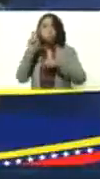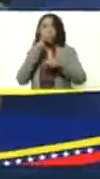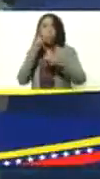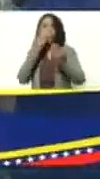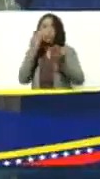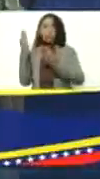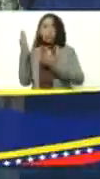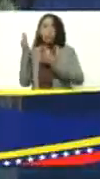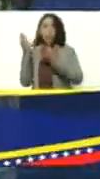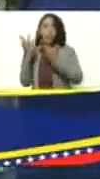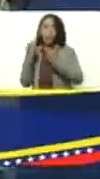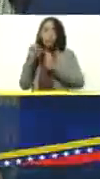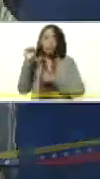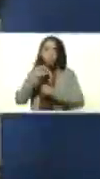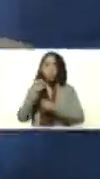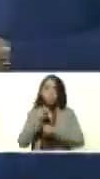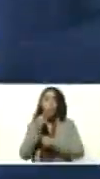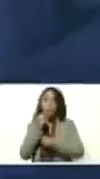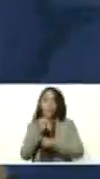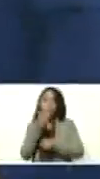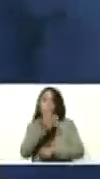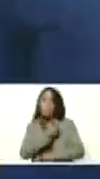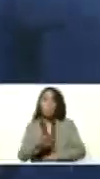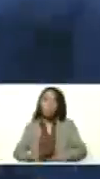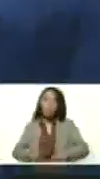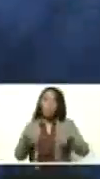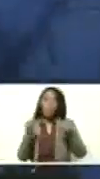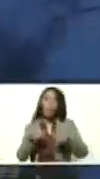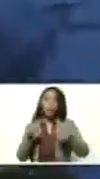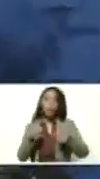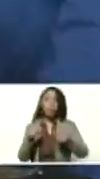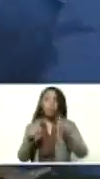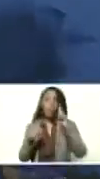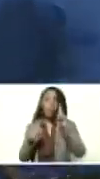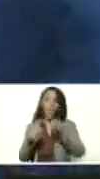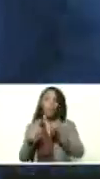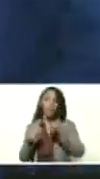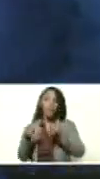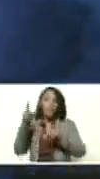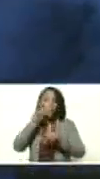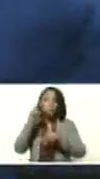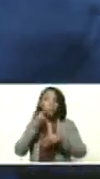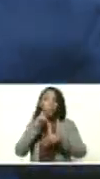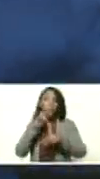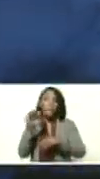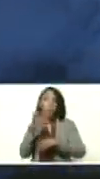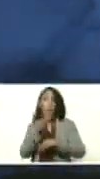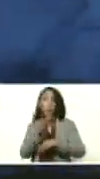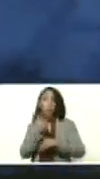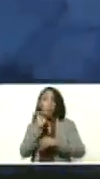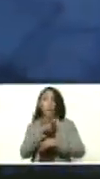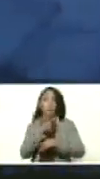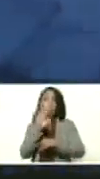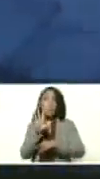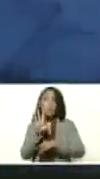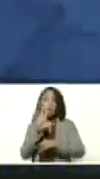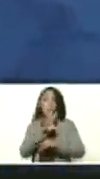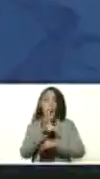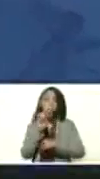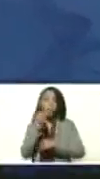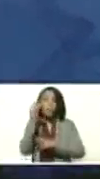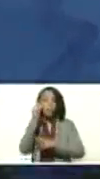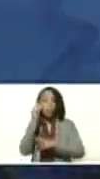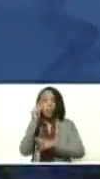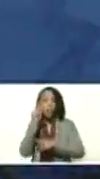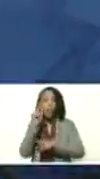¿Qué nos cuenta? Sí. Bueno, presidente, aquí va a observar una gestación de aproximadamente 45 a 50 días,